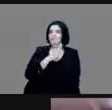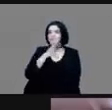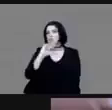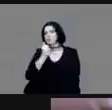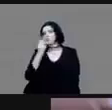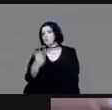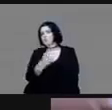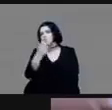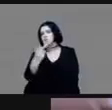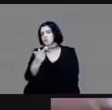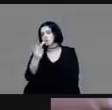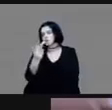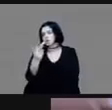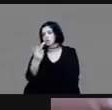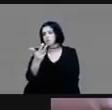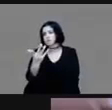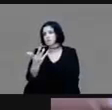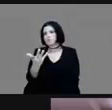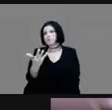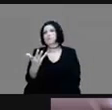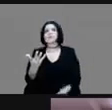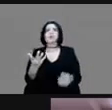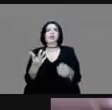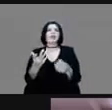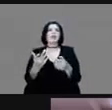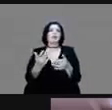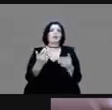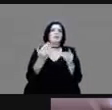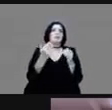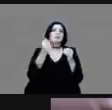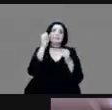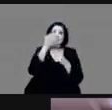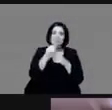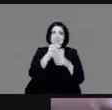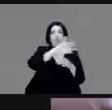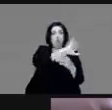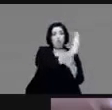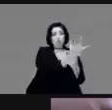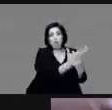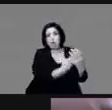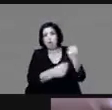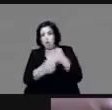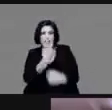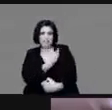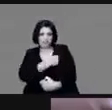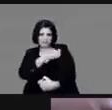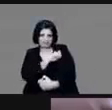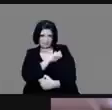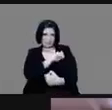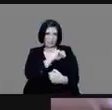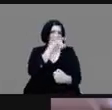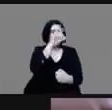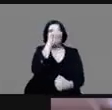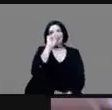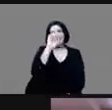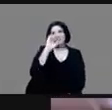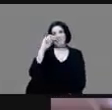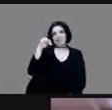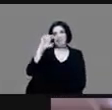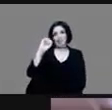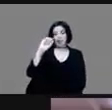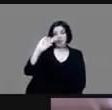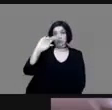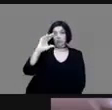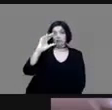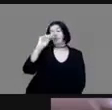al tema sobre la huida de los españoles otra vez de Tenochtitlan, comentan si es cierto que los